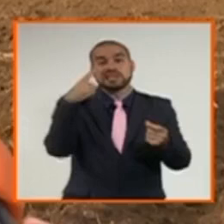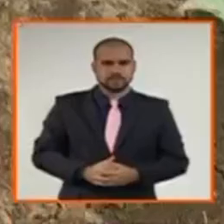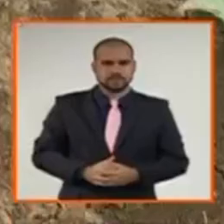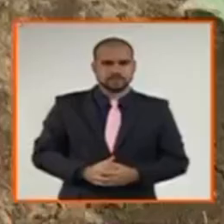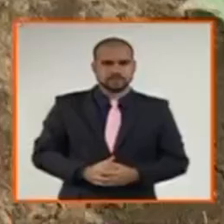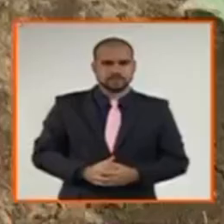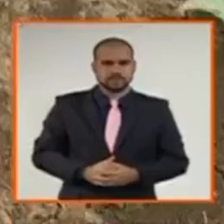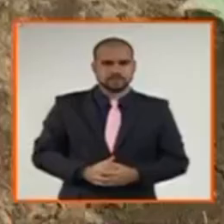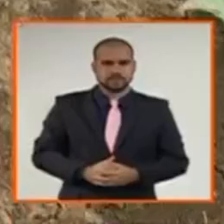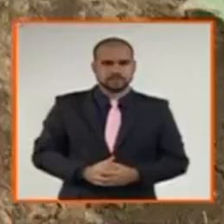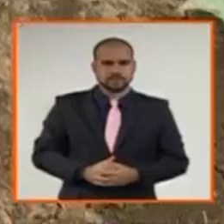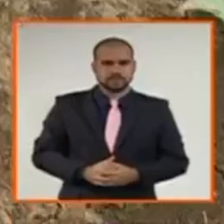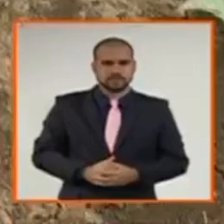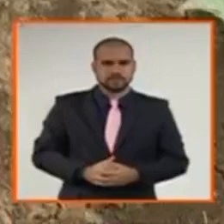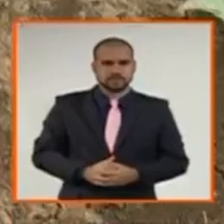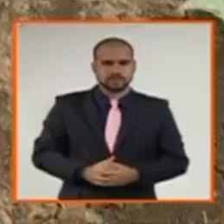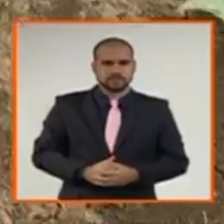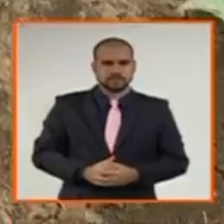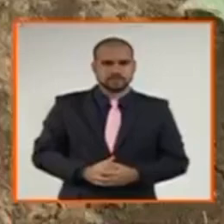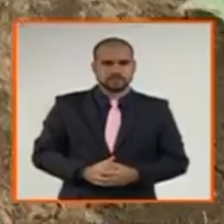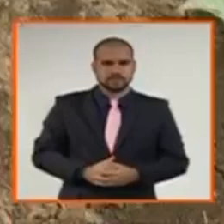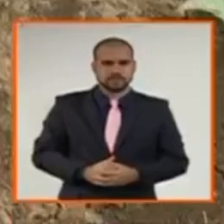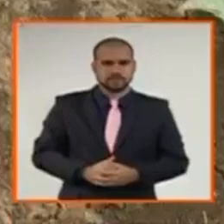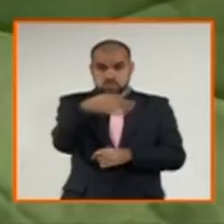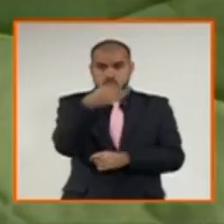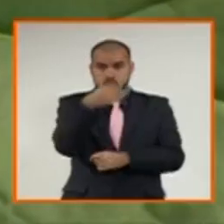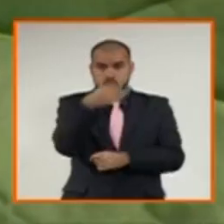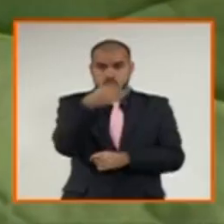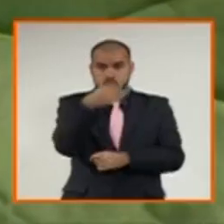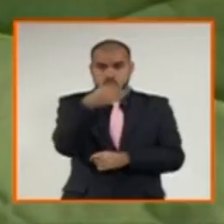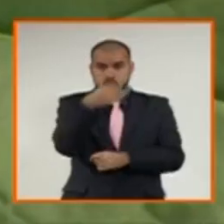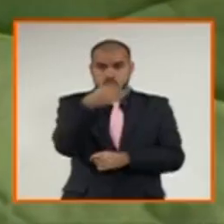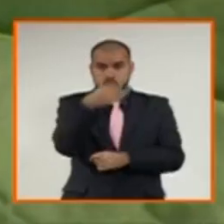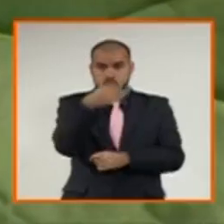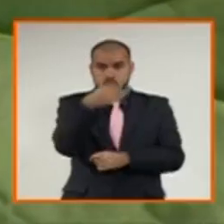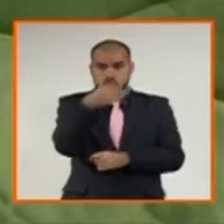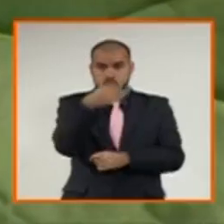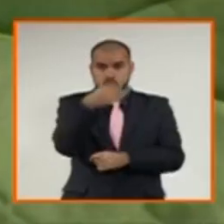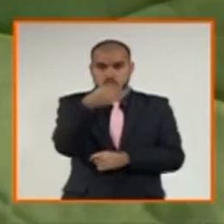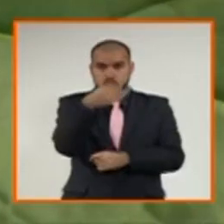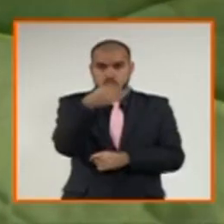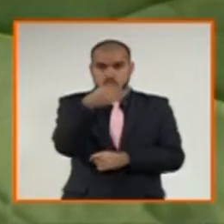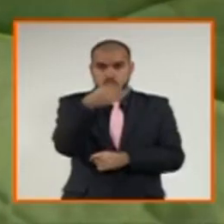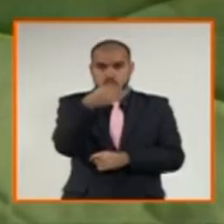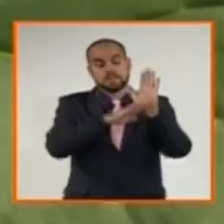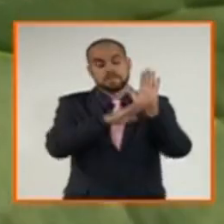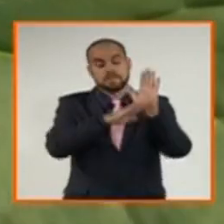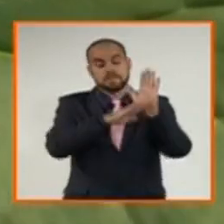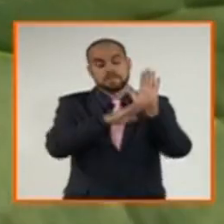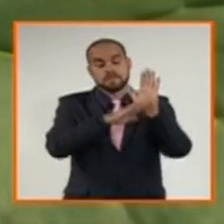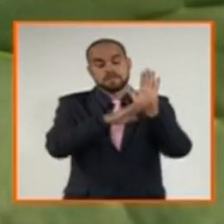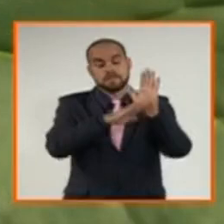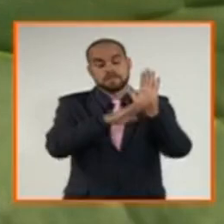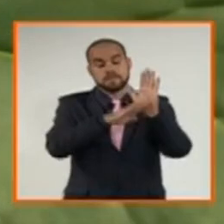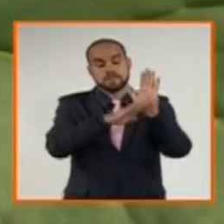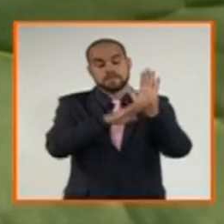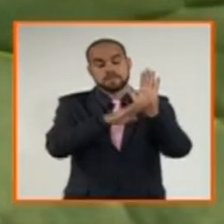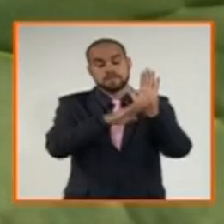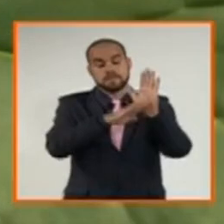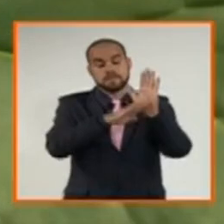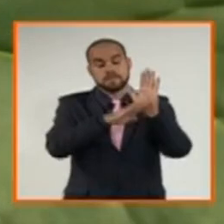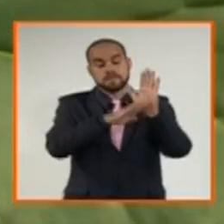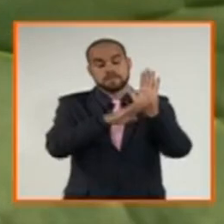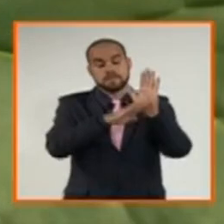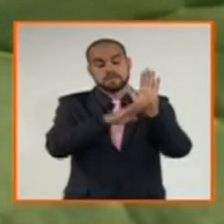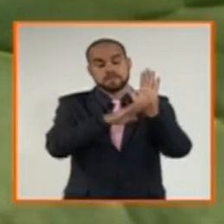la mayoría de los productores del municipio. El programa para el mejoramiento y la conservación de los suelos con asesoría externa se extenderá por cinco años